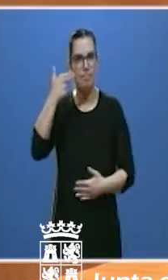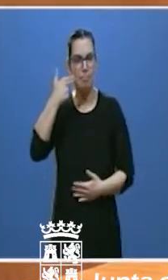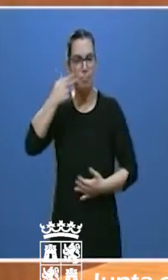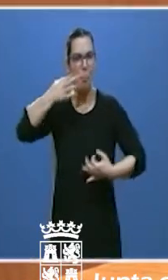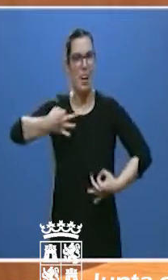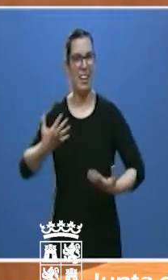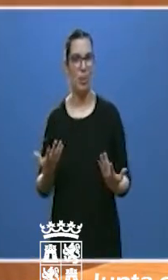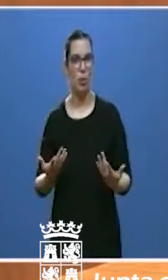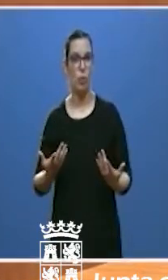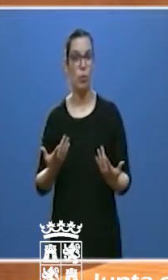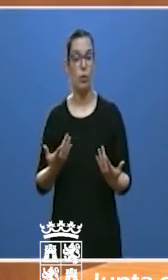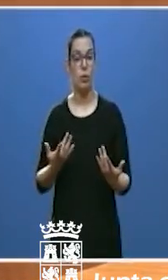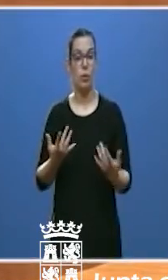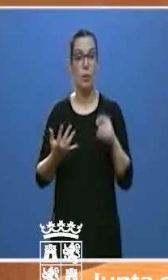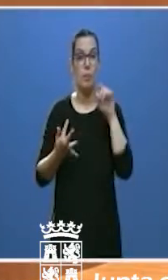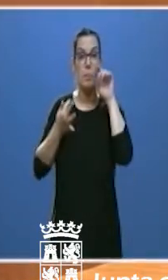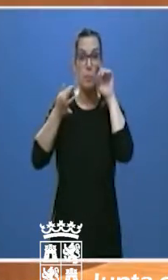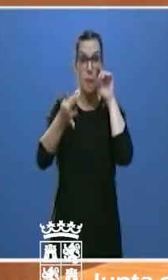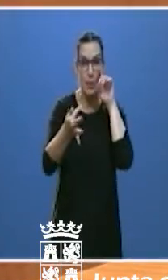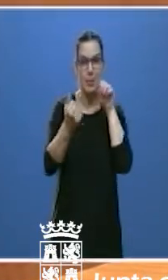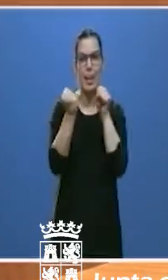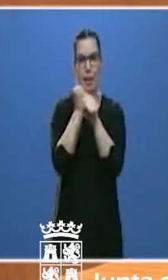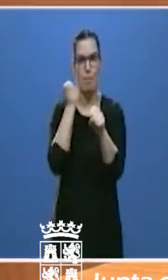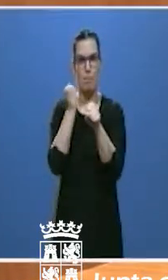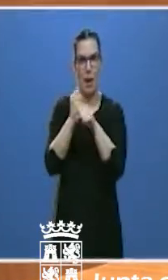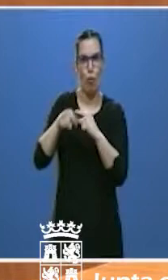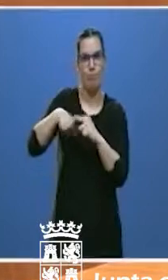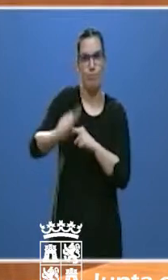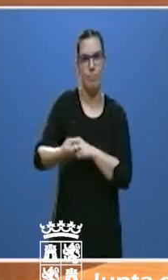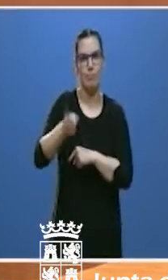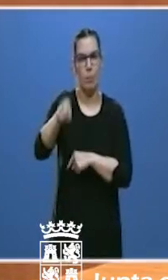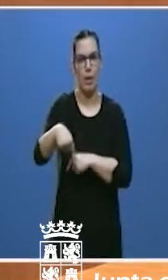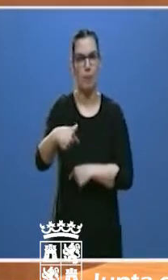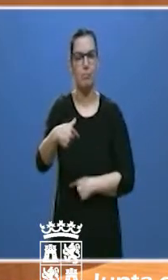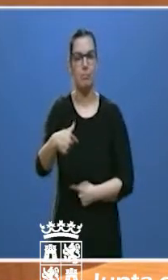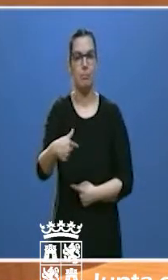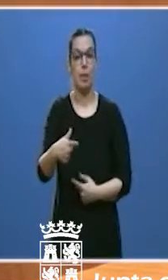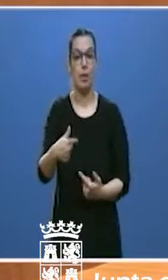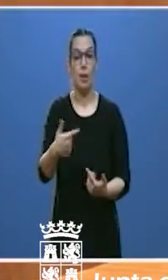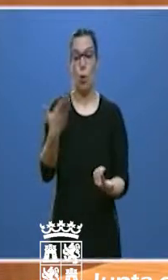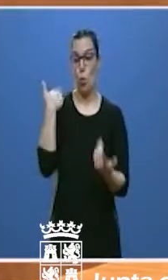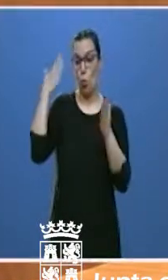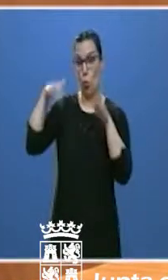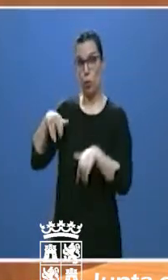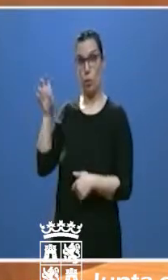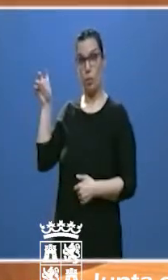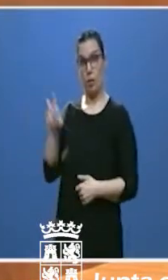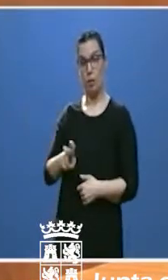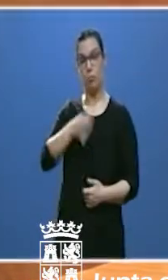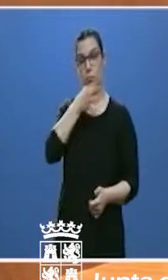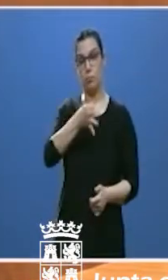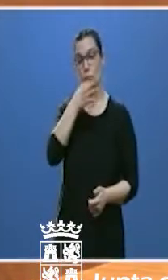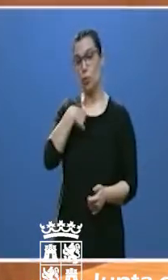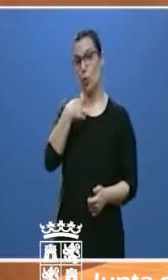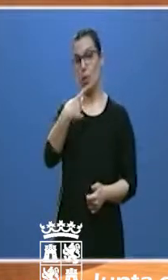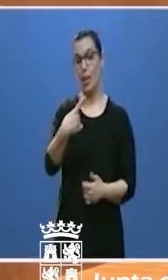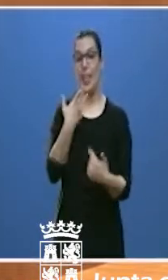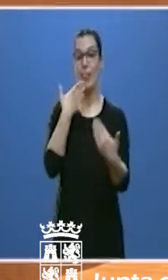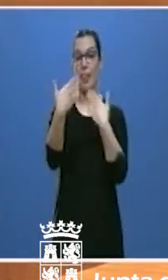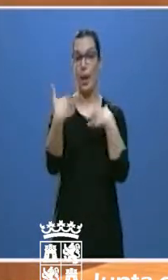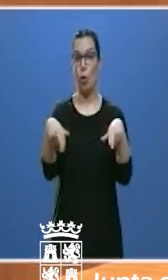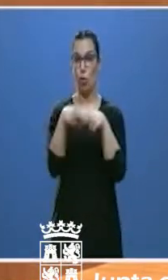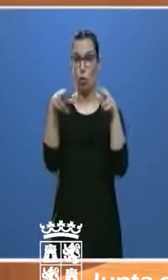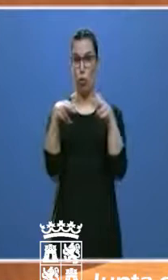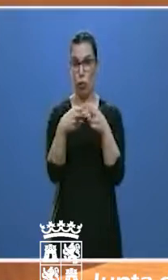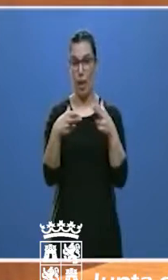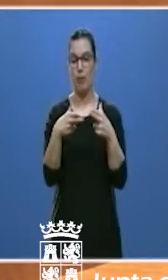social más importante que es el empleo. En mi comparecencia anterior dije que nuestro diálogo social iba